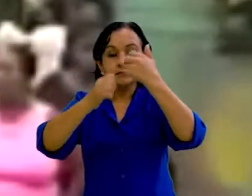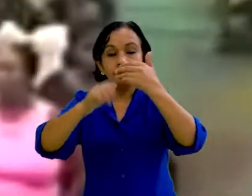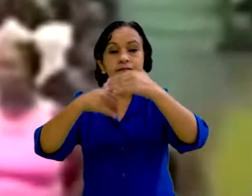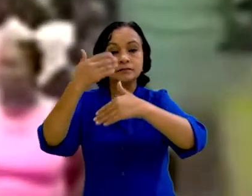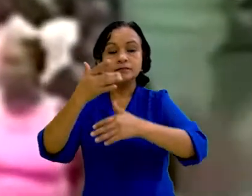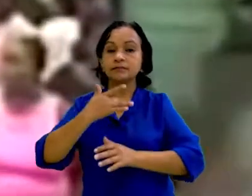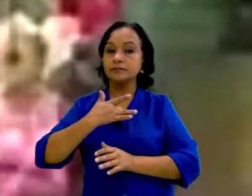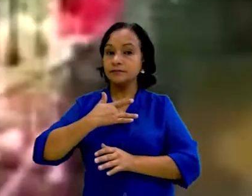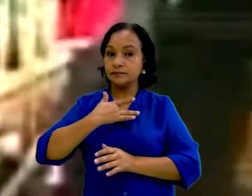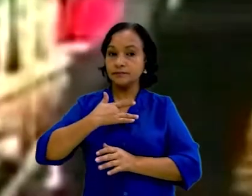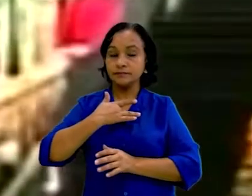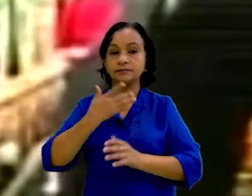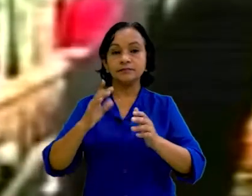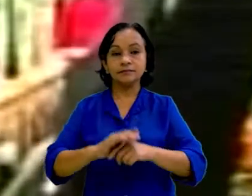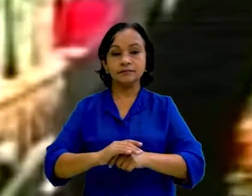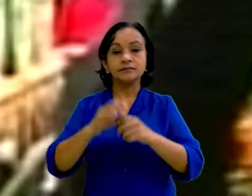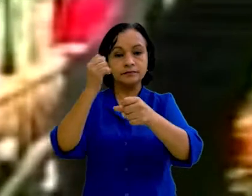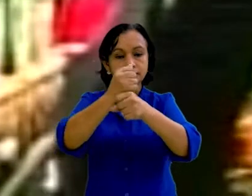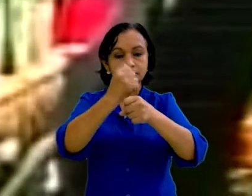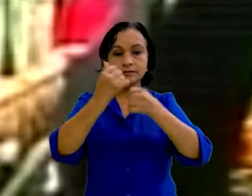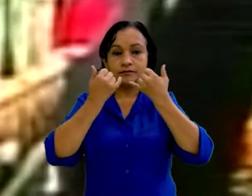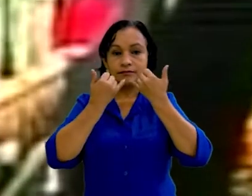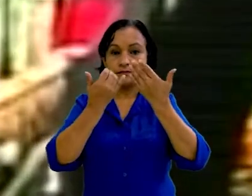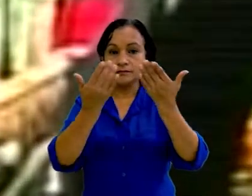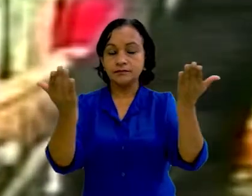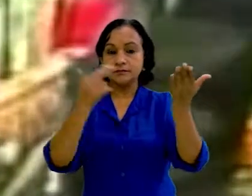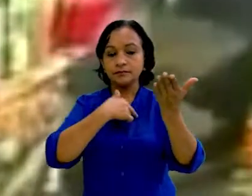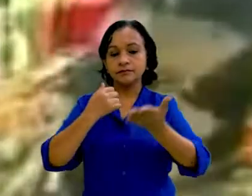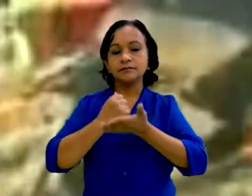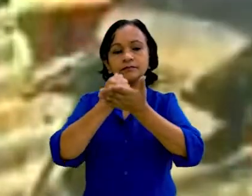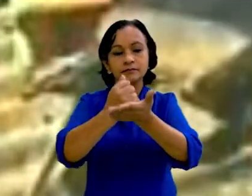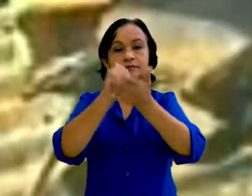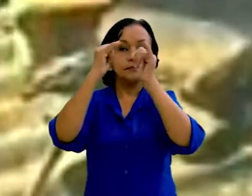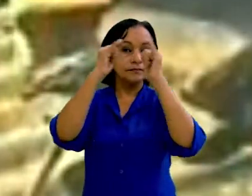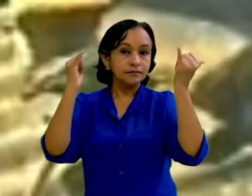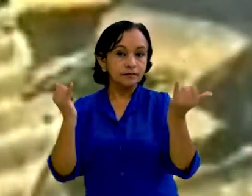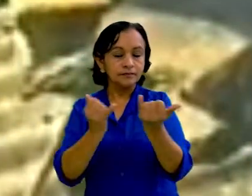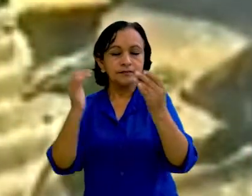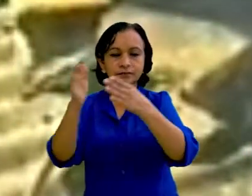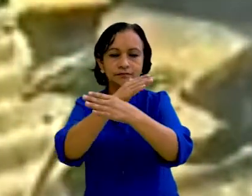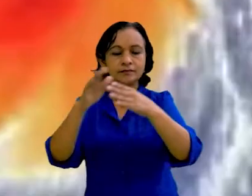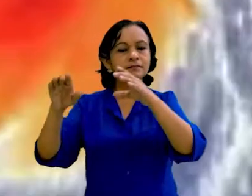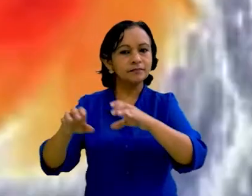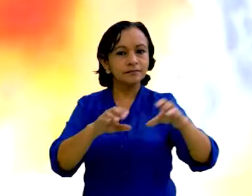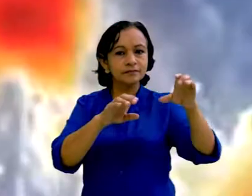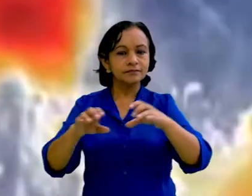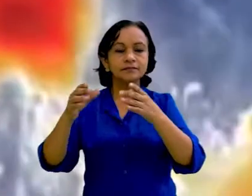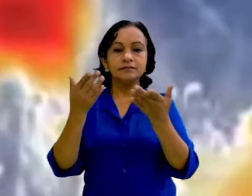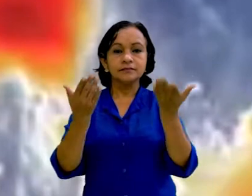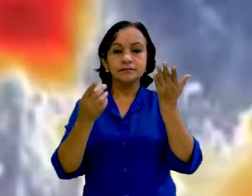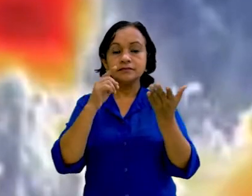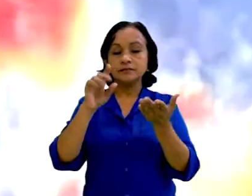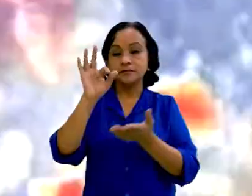y análisis de necesidades, y elaboración de informes para el llamamiento de ayuda internacional, entre otras acciones. Se